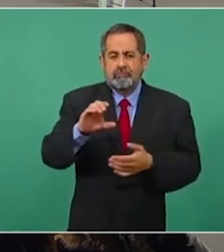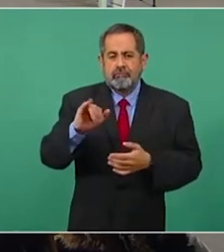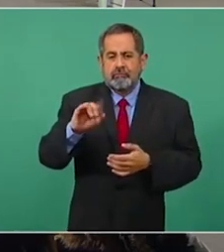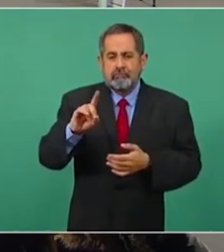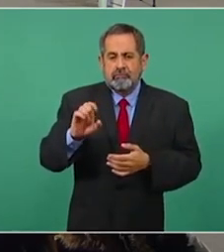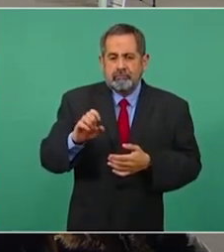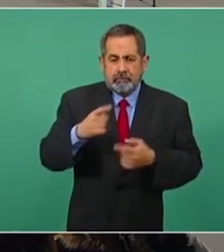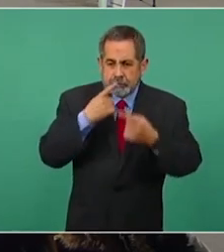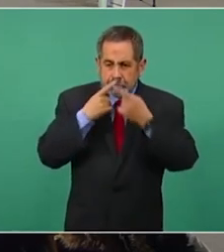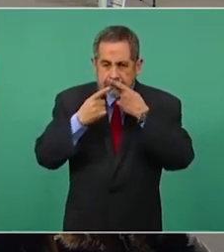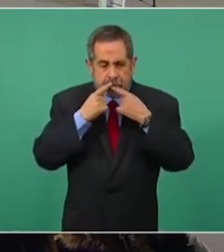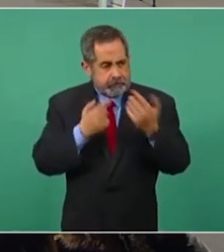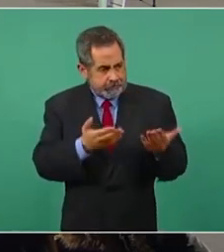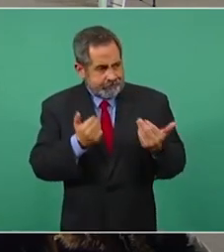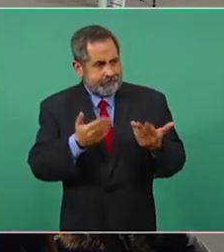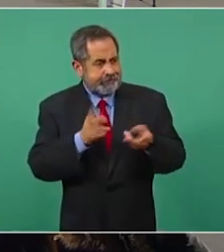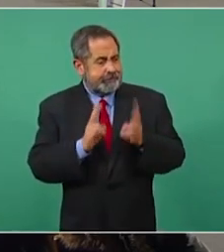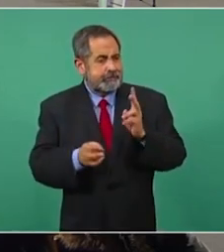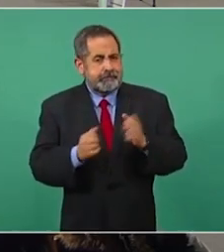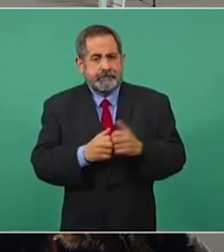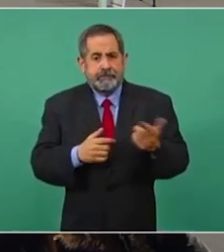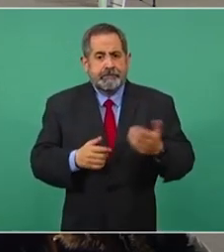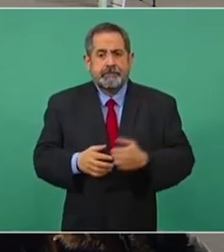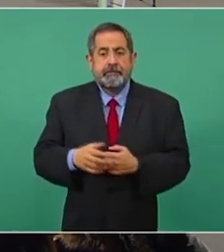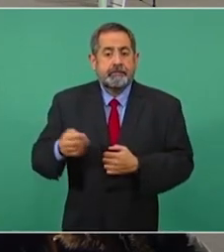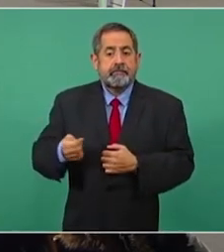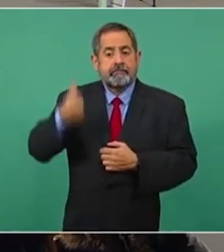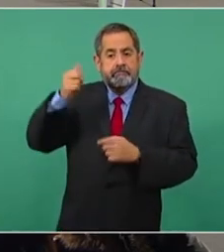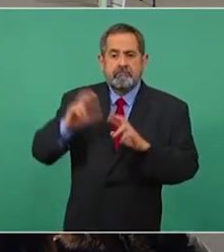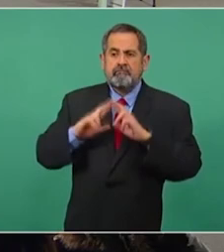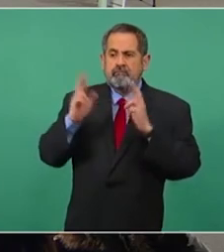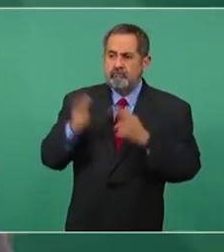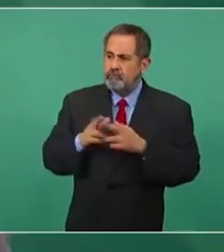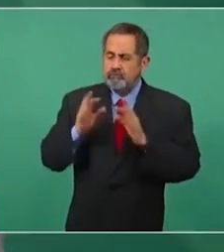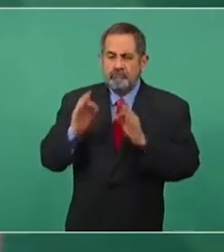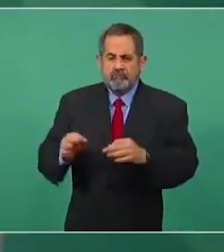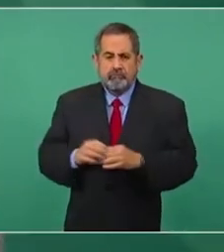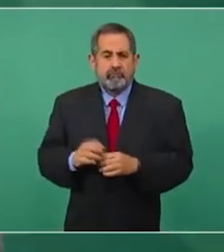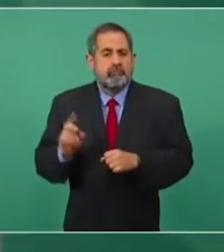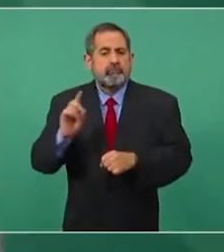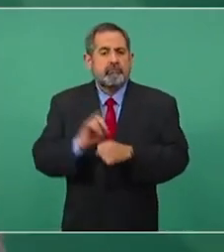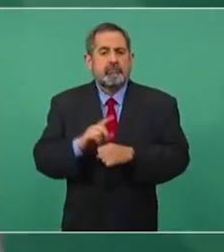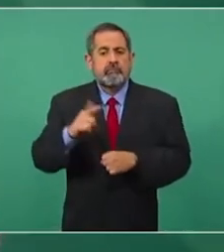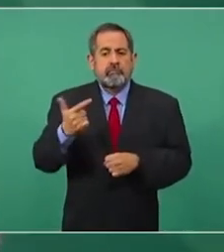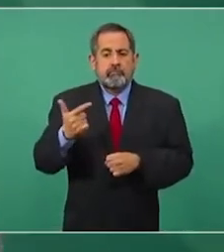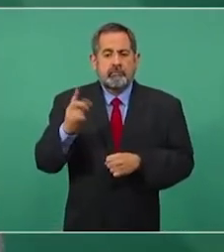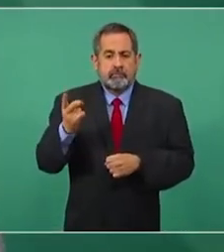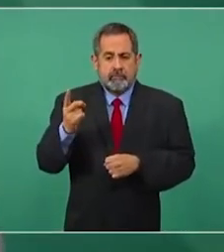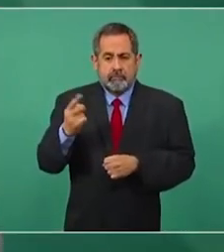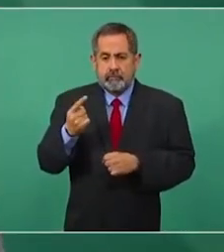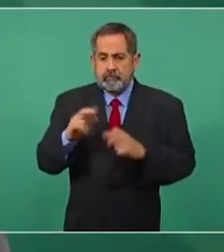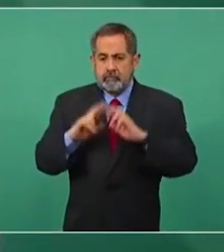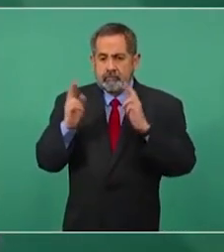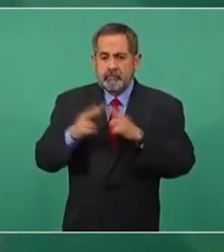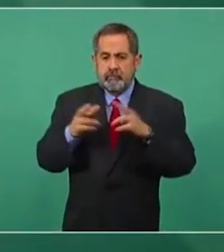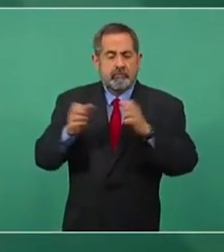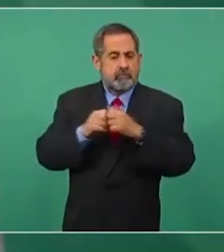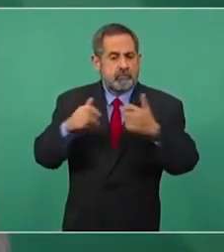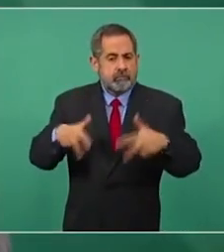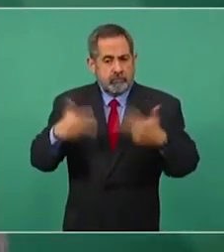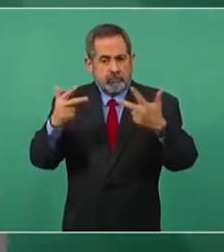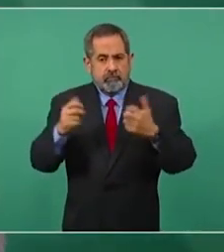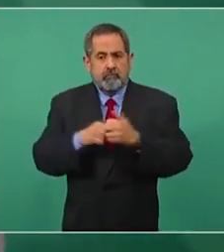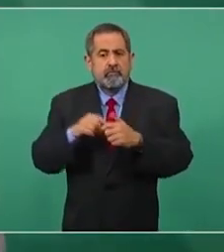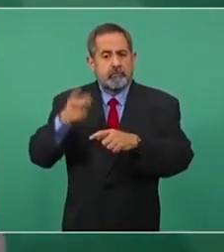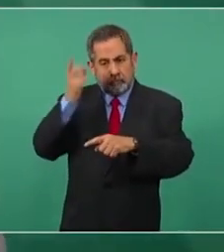diálogo con los estudiantes. La primera reunión fue un éxito. El 7 de diciembre se llevó a cabo una reunión virtual entre